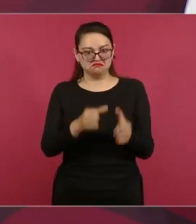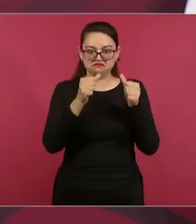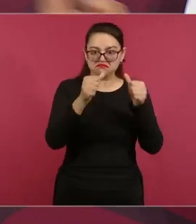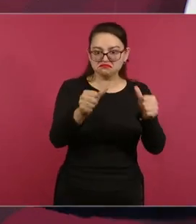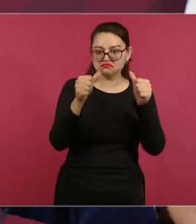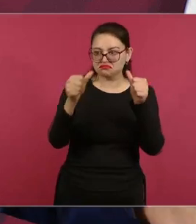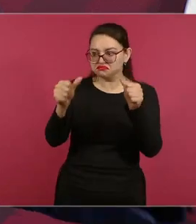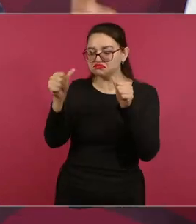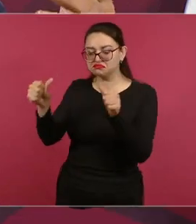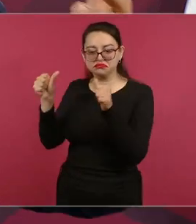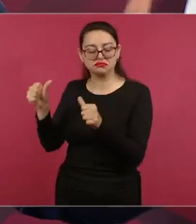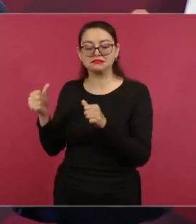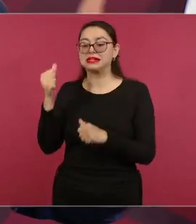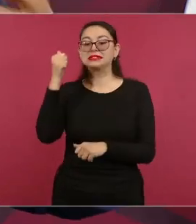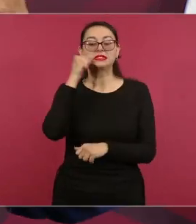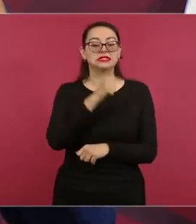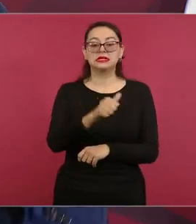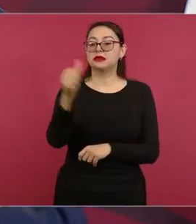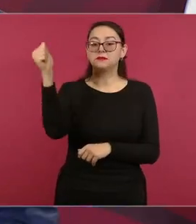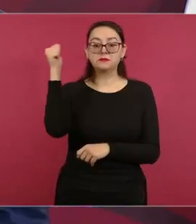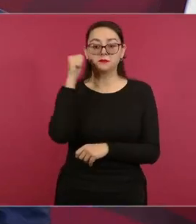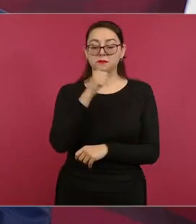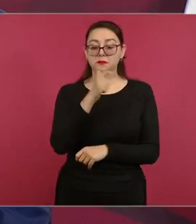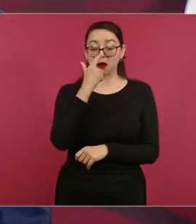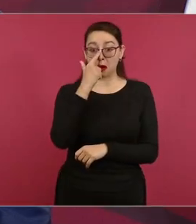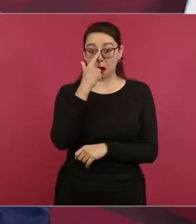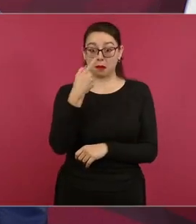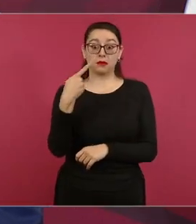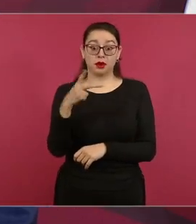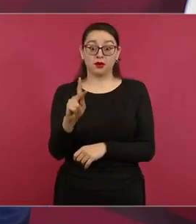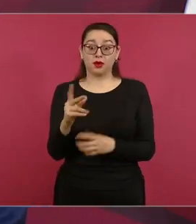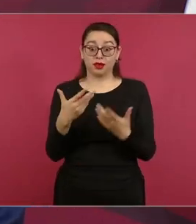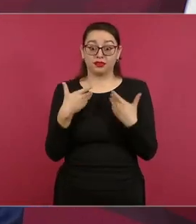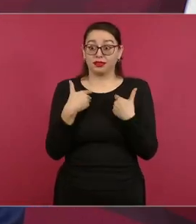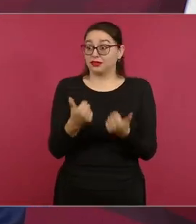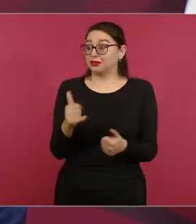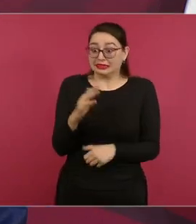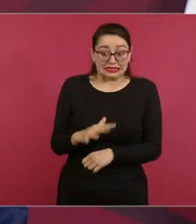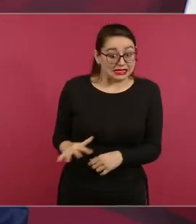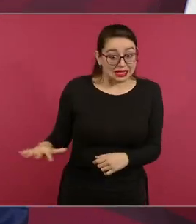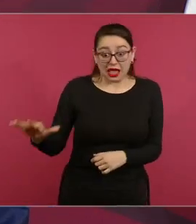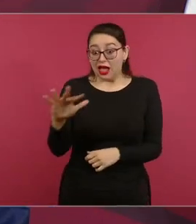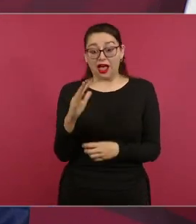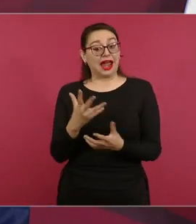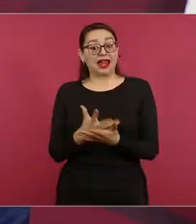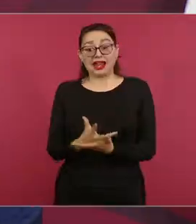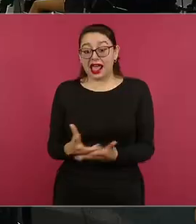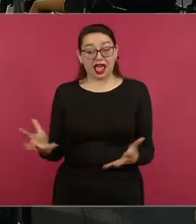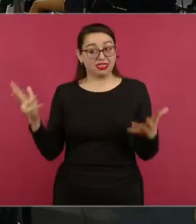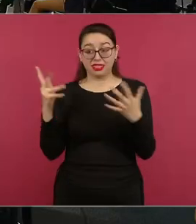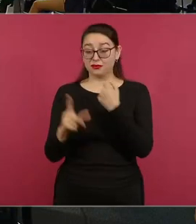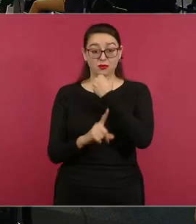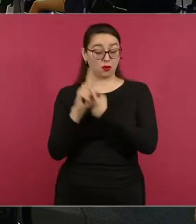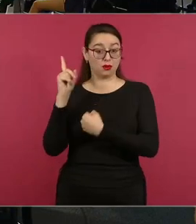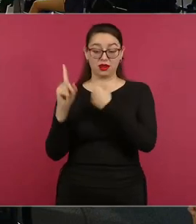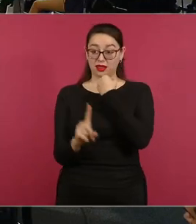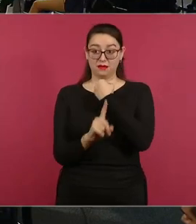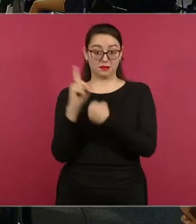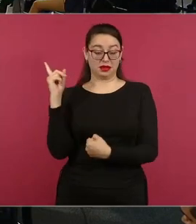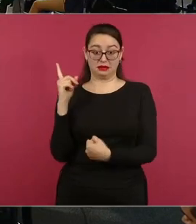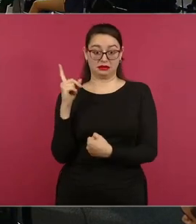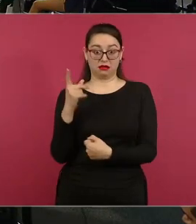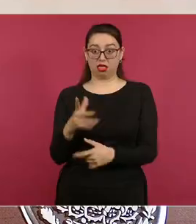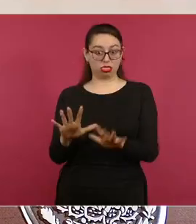Claro, también es mucha la demanda de ayuda y están ahí ayudando.